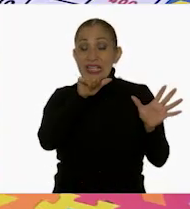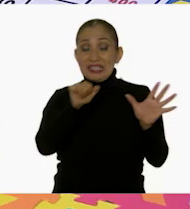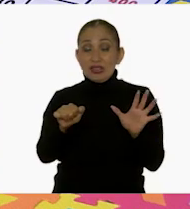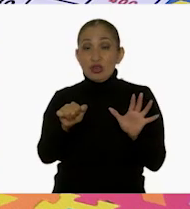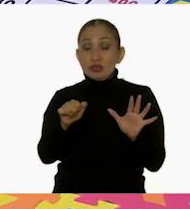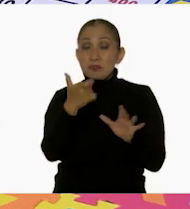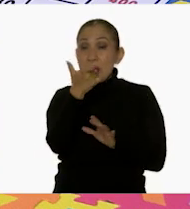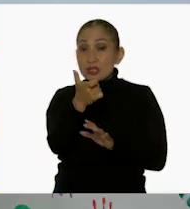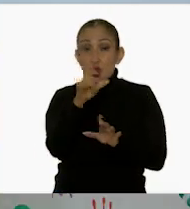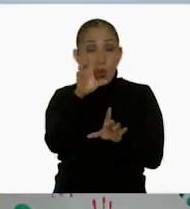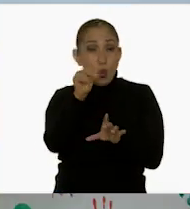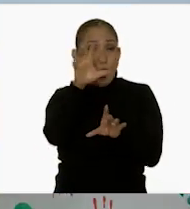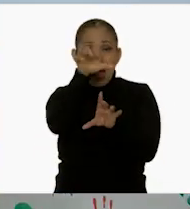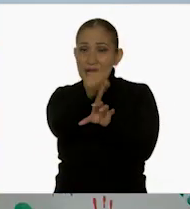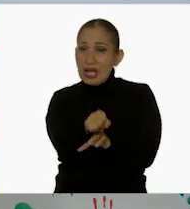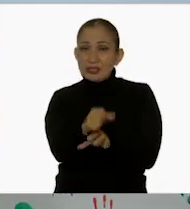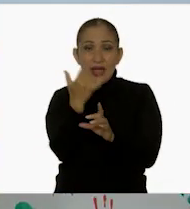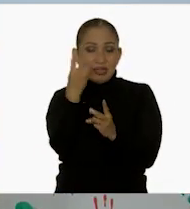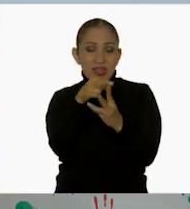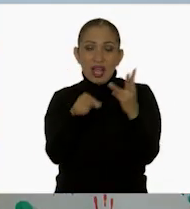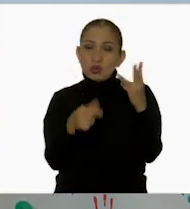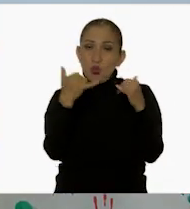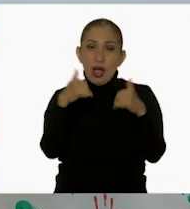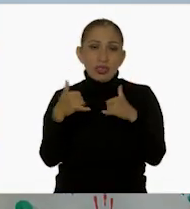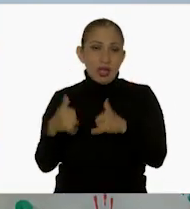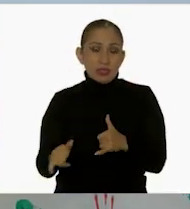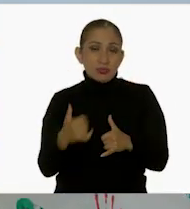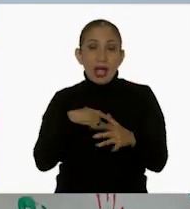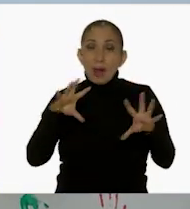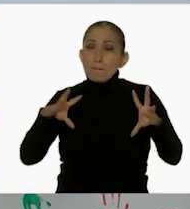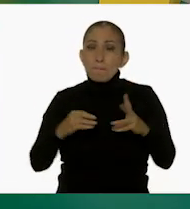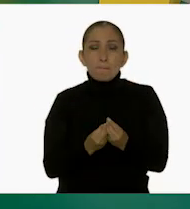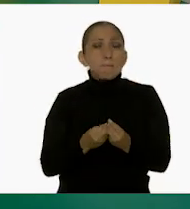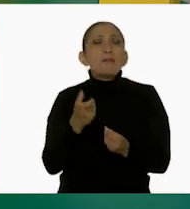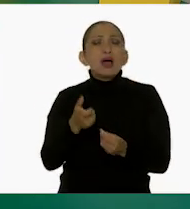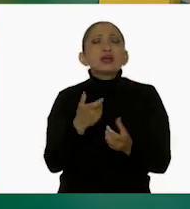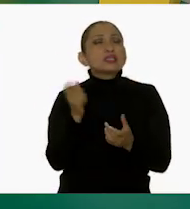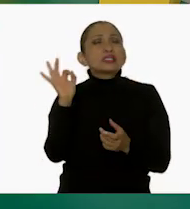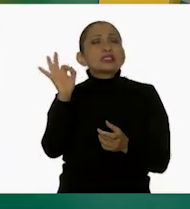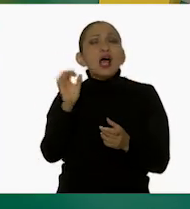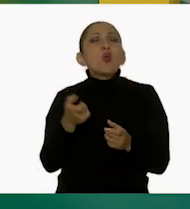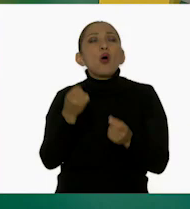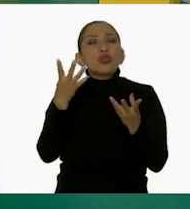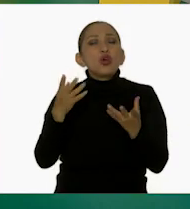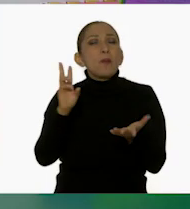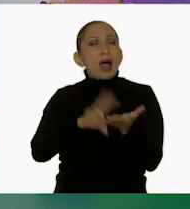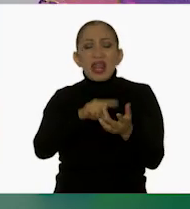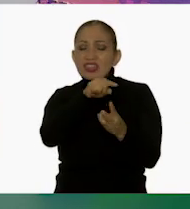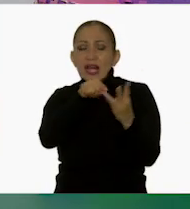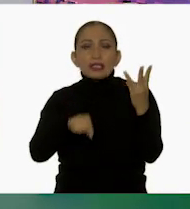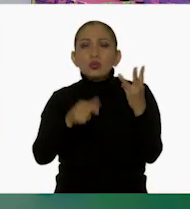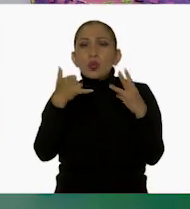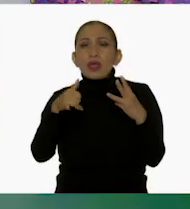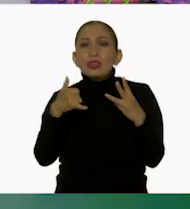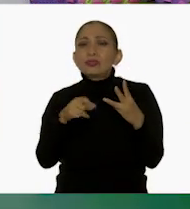pesos no le va a alcanzar. No. Porque tendría que pagar en total ¿cuánto nos dijiste, Ale? Tendría que pagar...